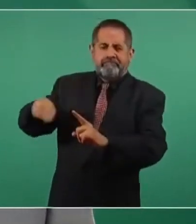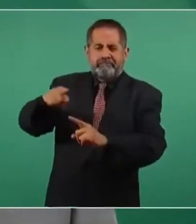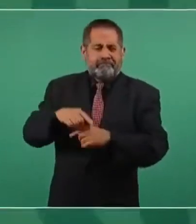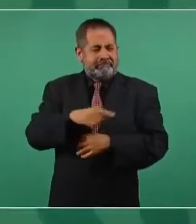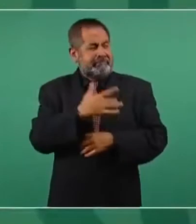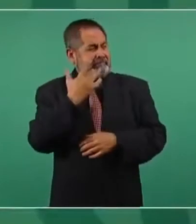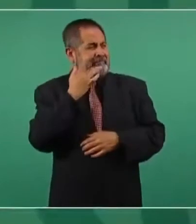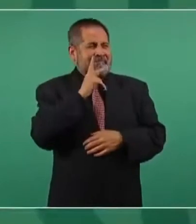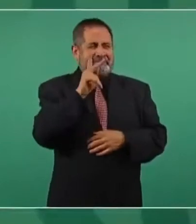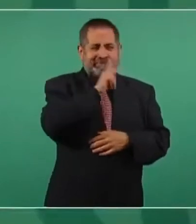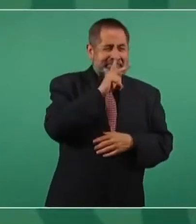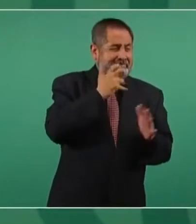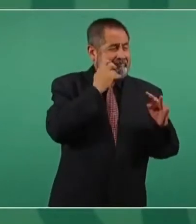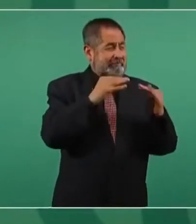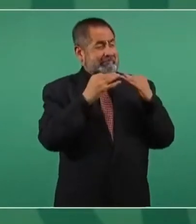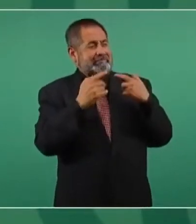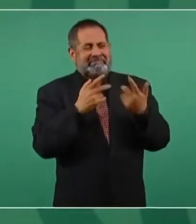vanidad es parafernalia